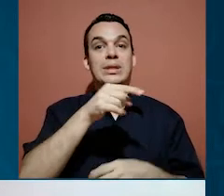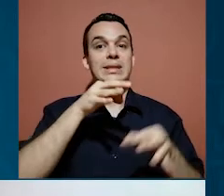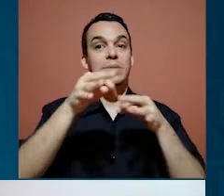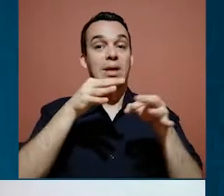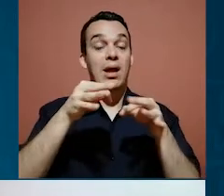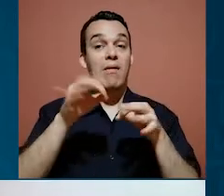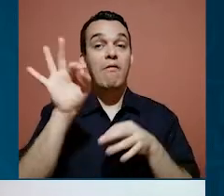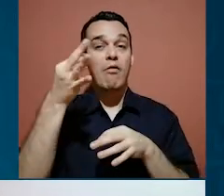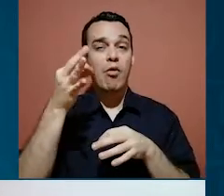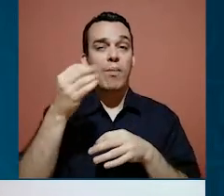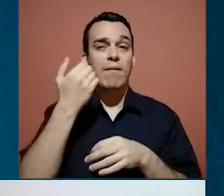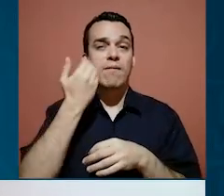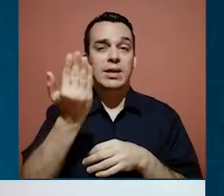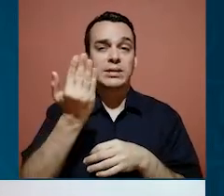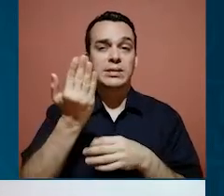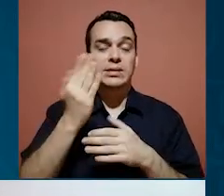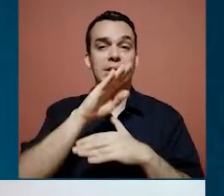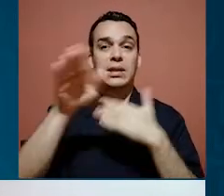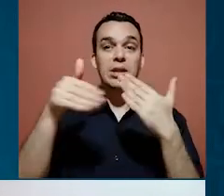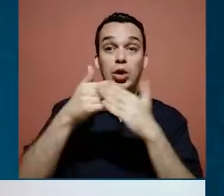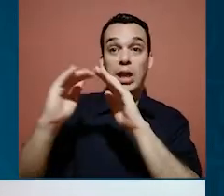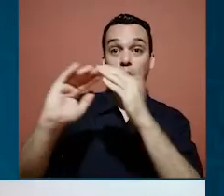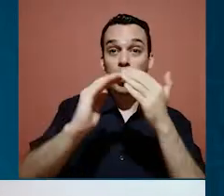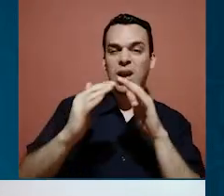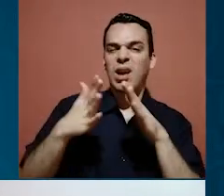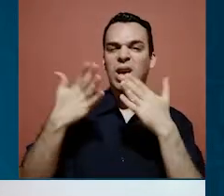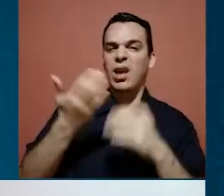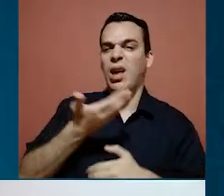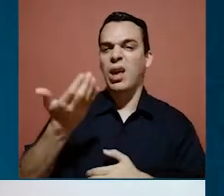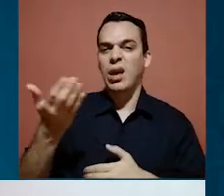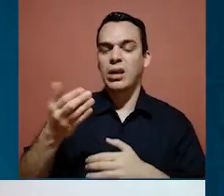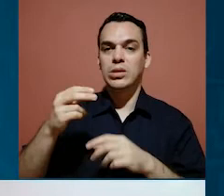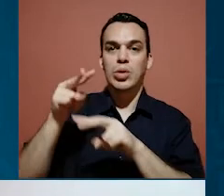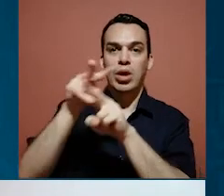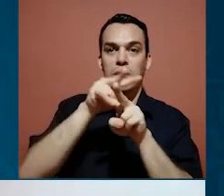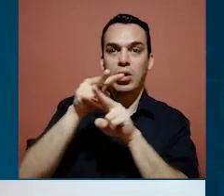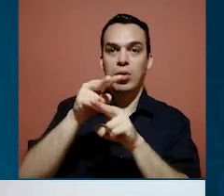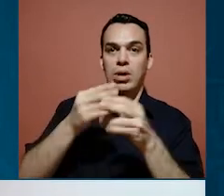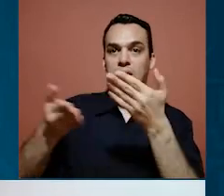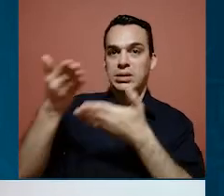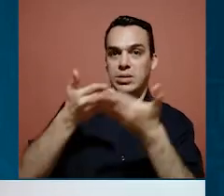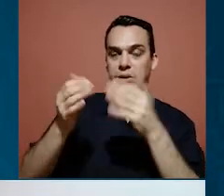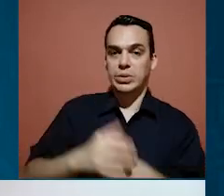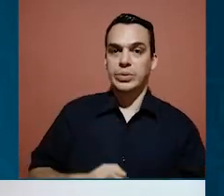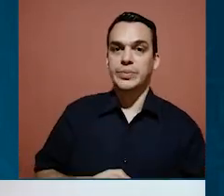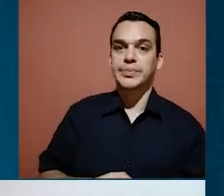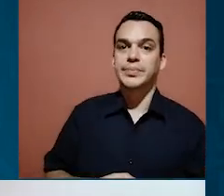explicáramos en palabras sencillas a toda la comunidad qué es una Contraloría de Servicios.